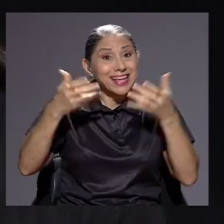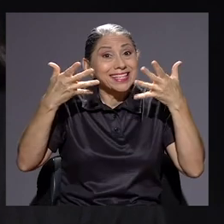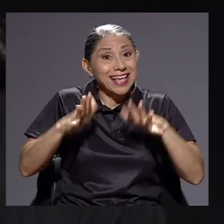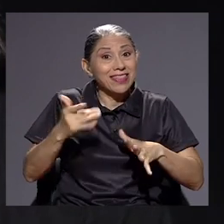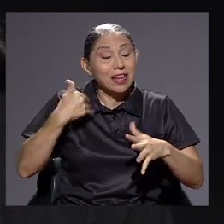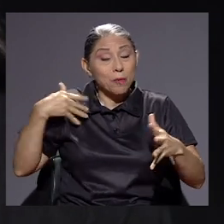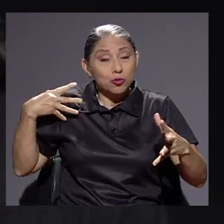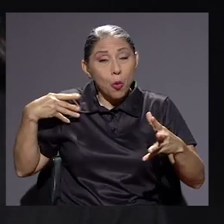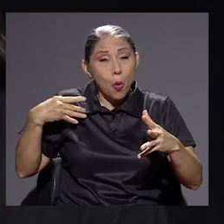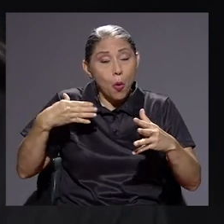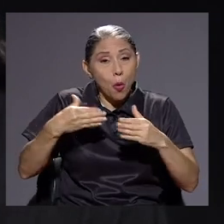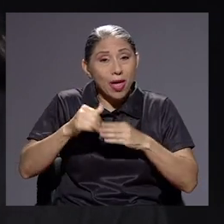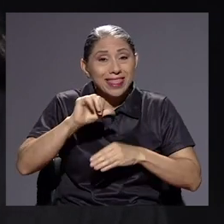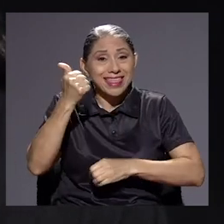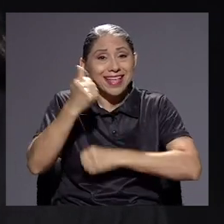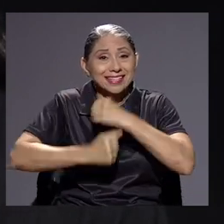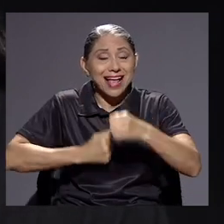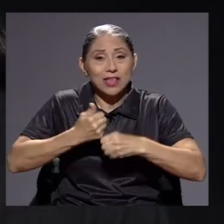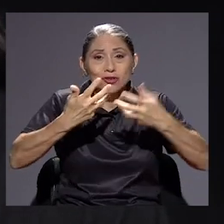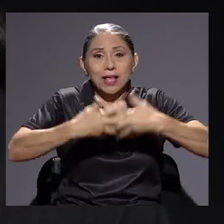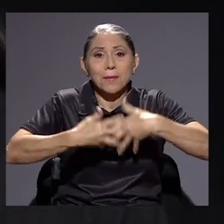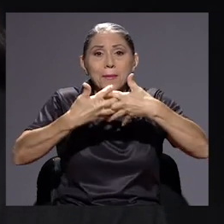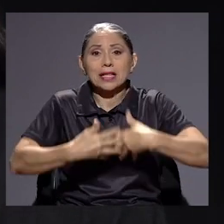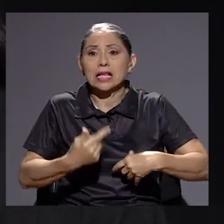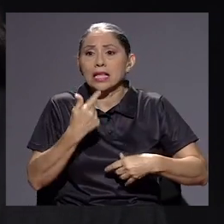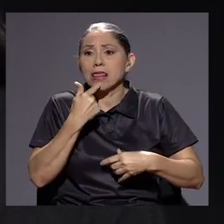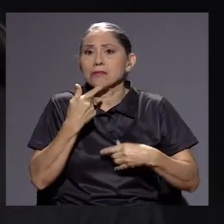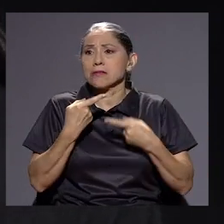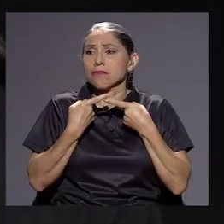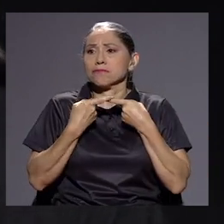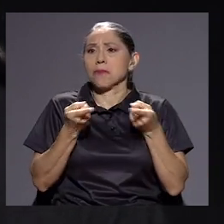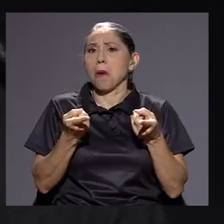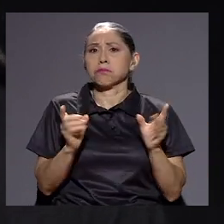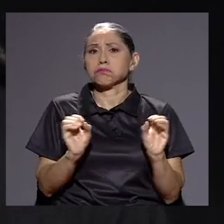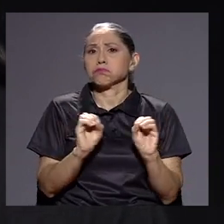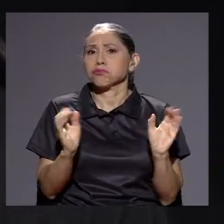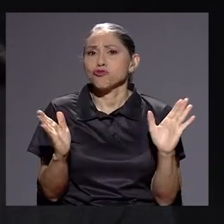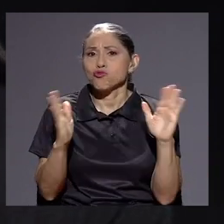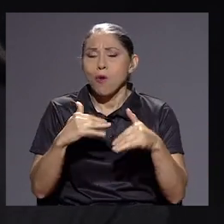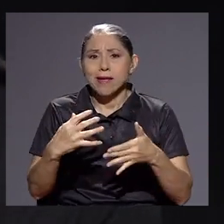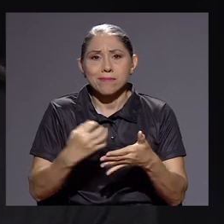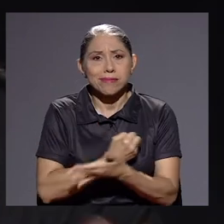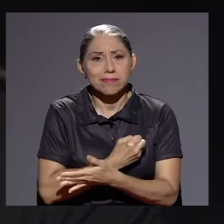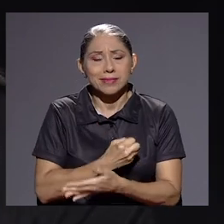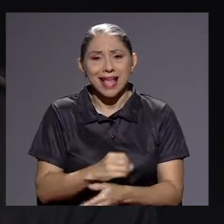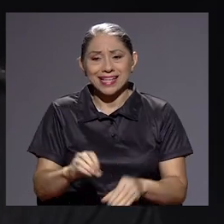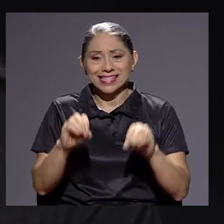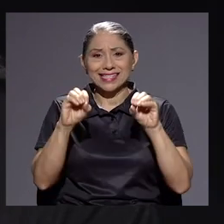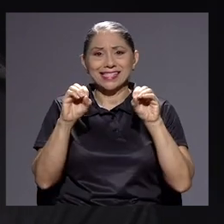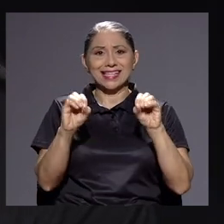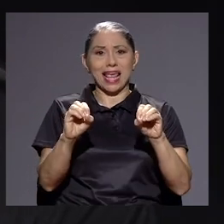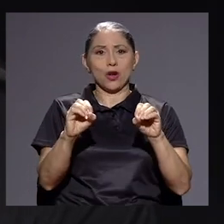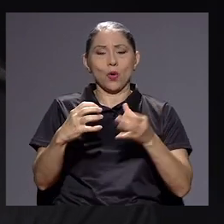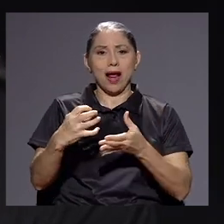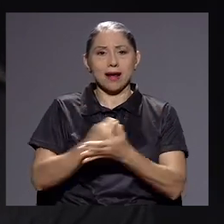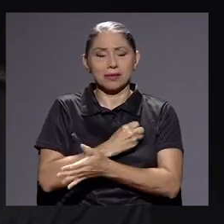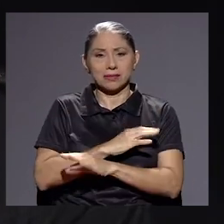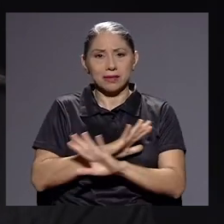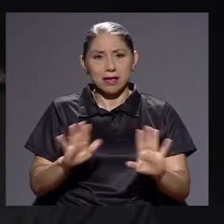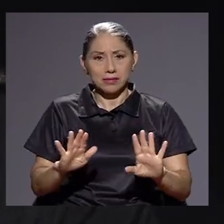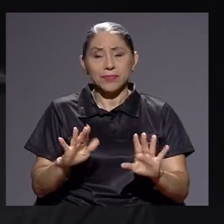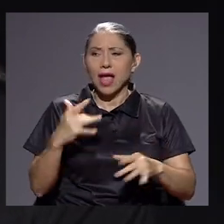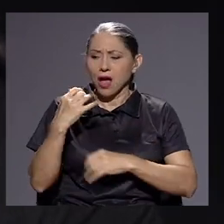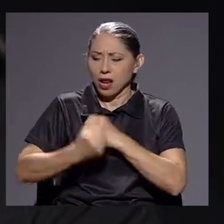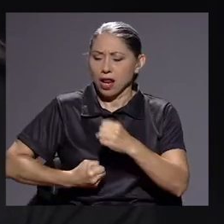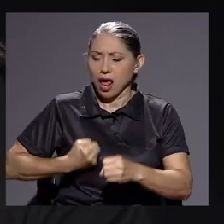años de los que estaban reportando cero utilidades. Así es. Y ahora, el año pasado, si el año